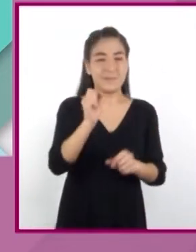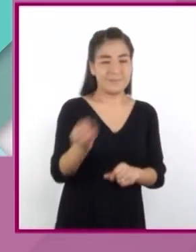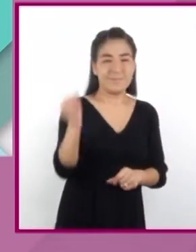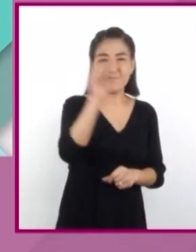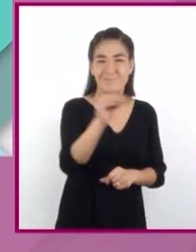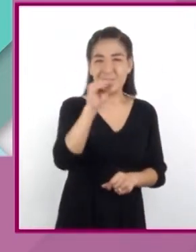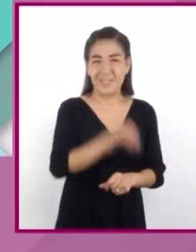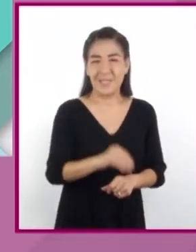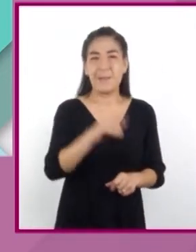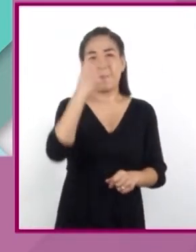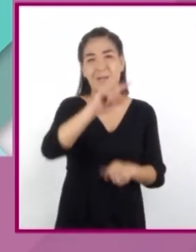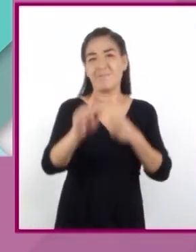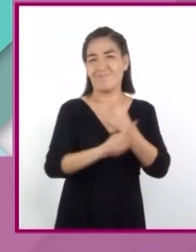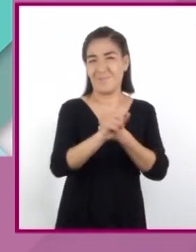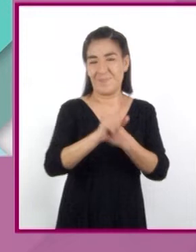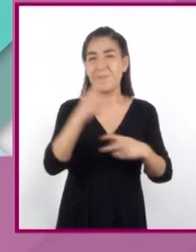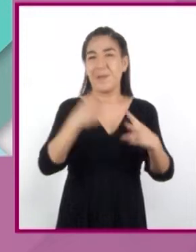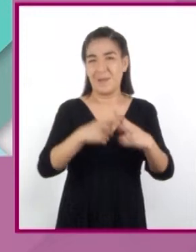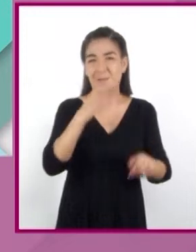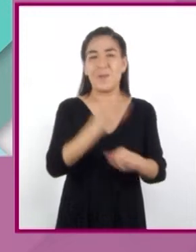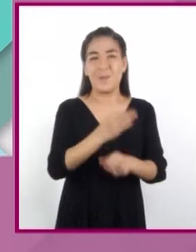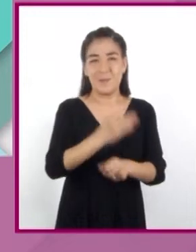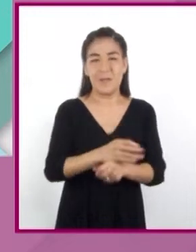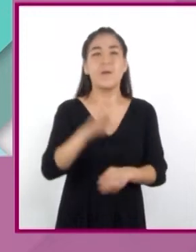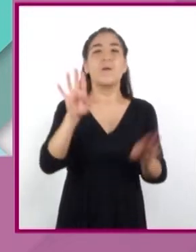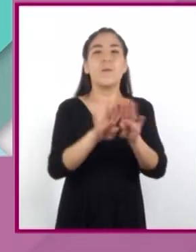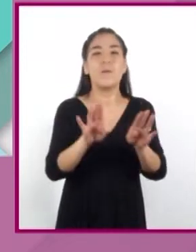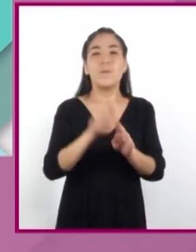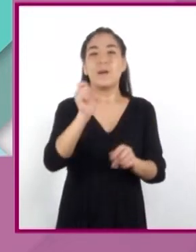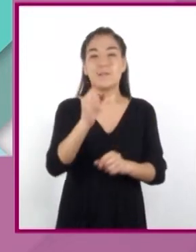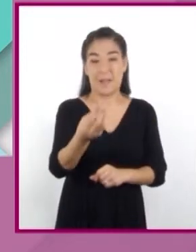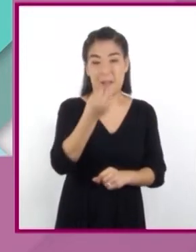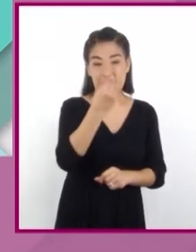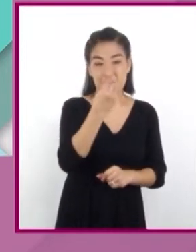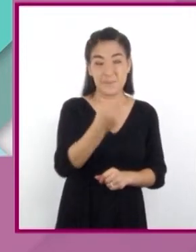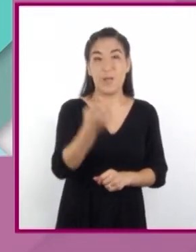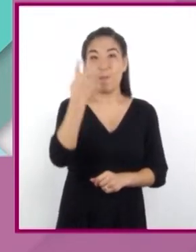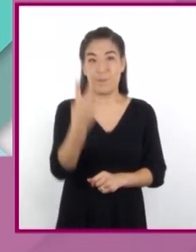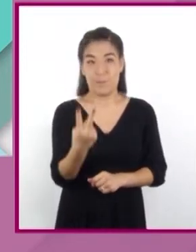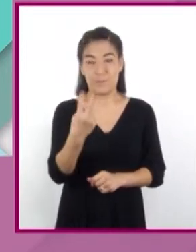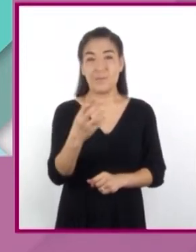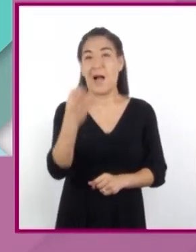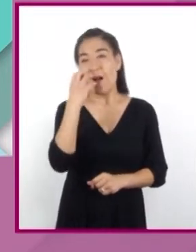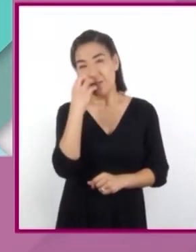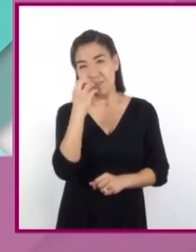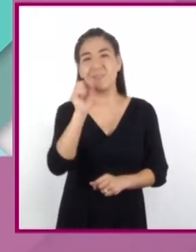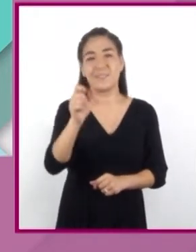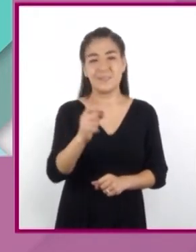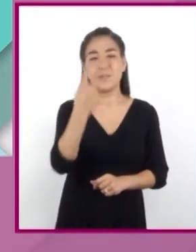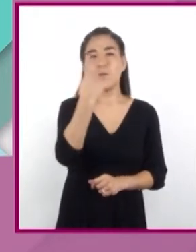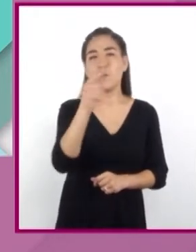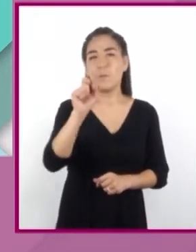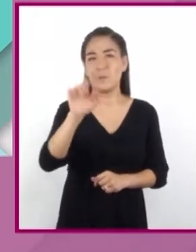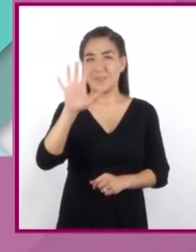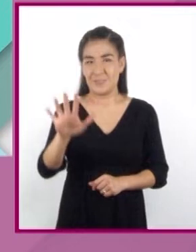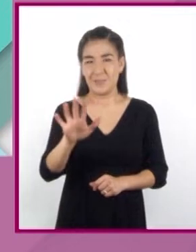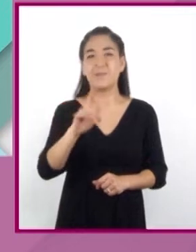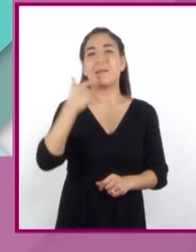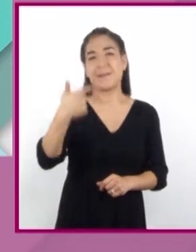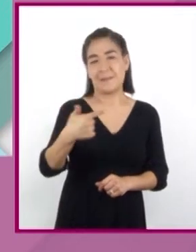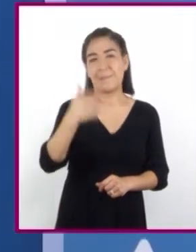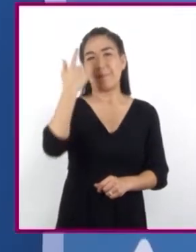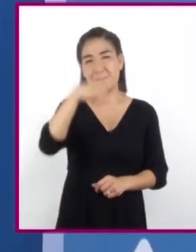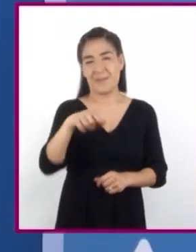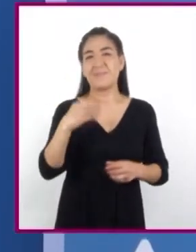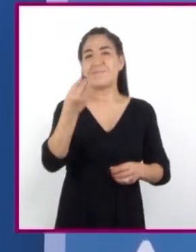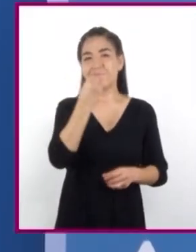entre los datos del planteamiento. Al consumir dos ciruelas se consumen 1.5 gramos de fibra. Bien,